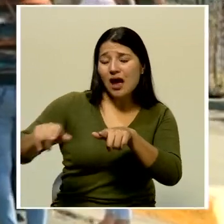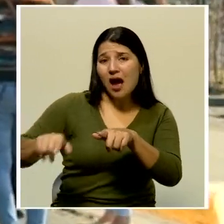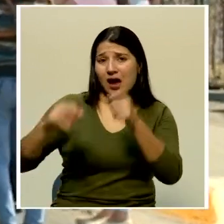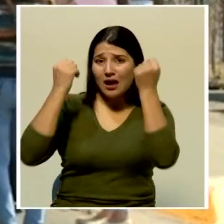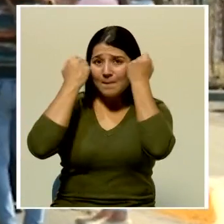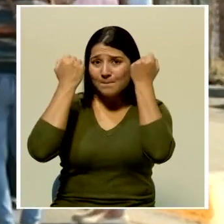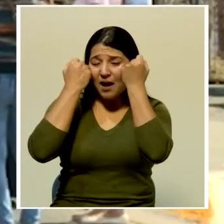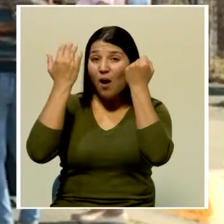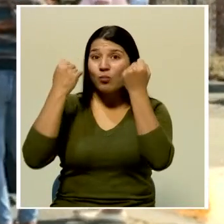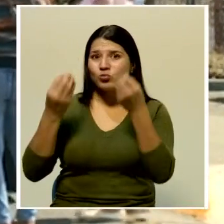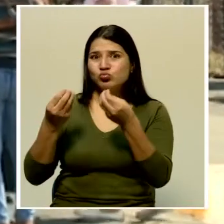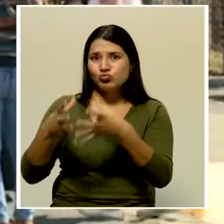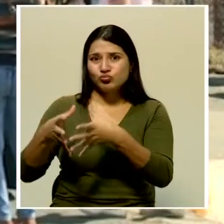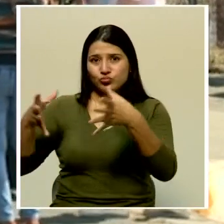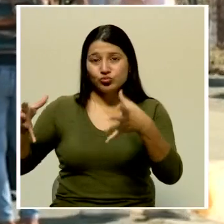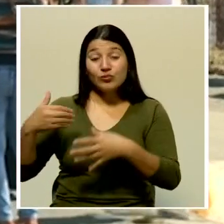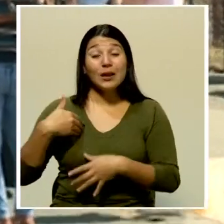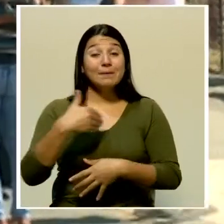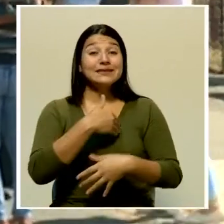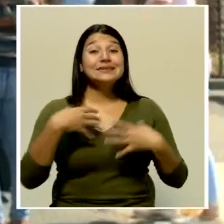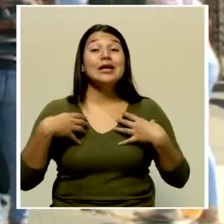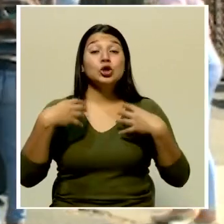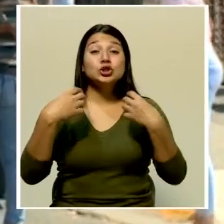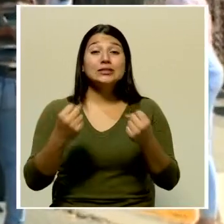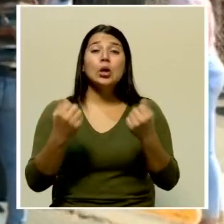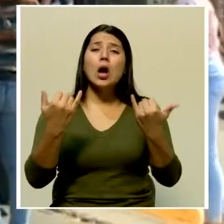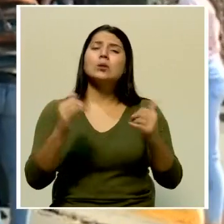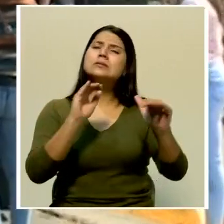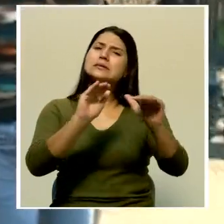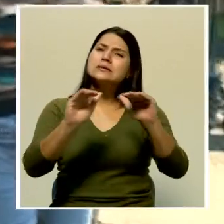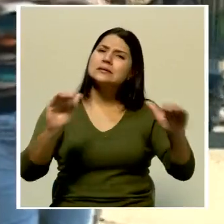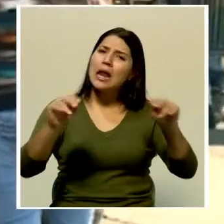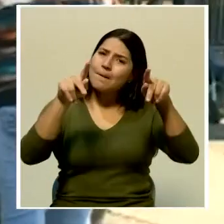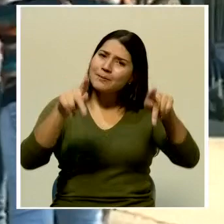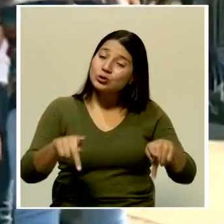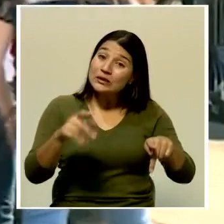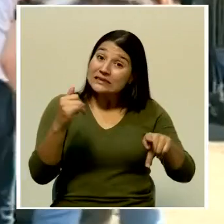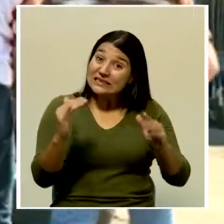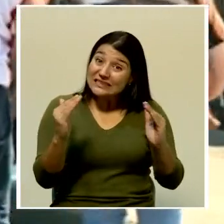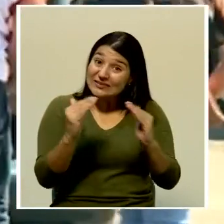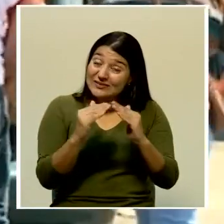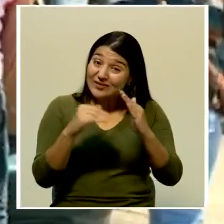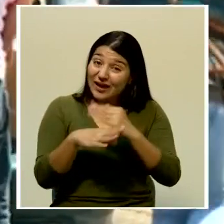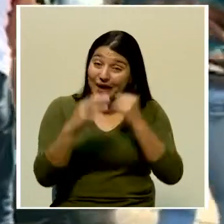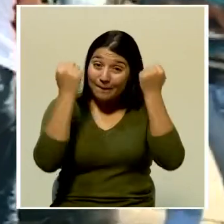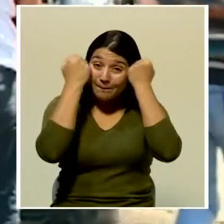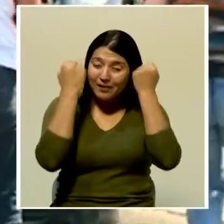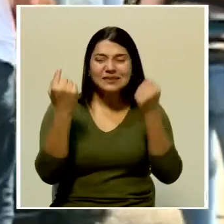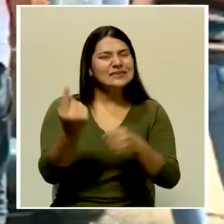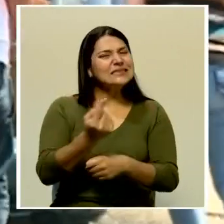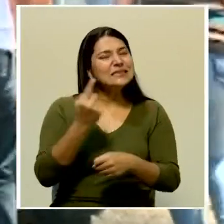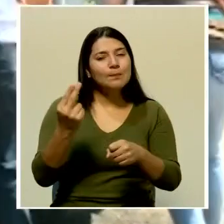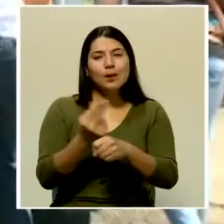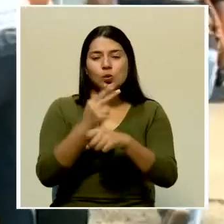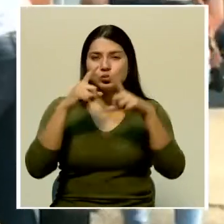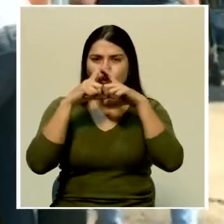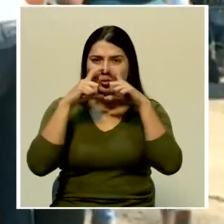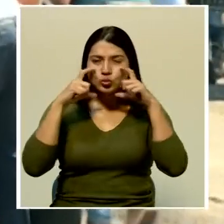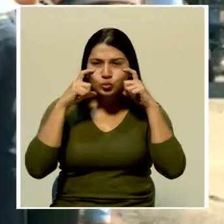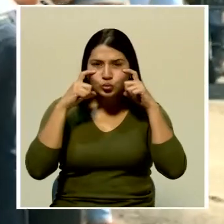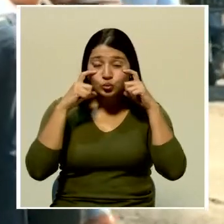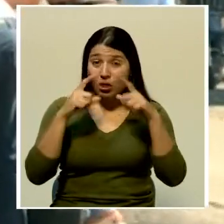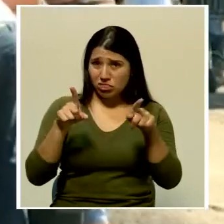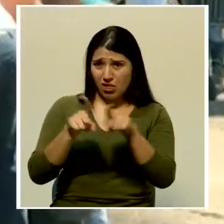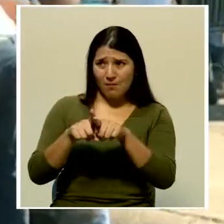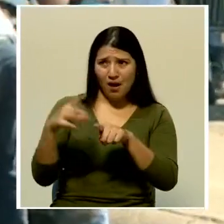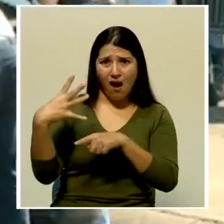Ante esto, el Ministerio de Salud hace el llamado a la población en Pavas para que utilicen siempre las mascarillas, incluyendo en